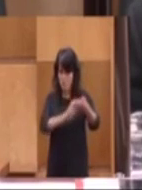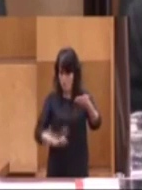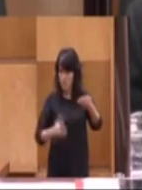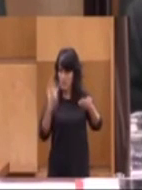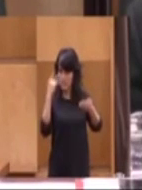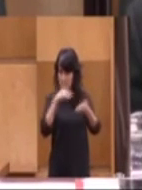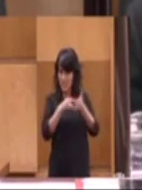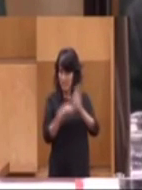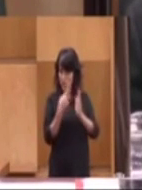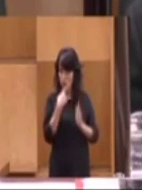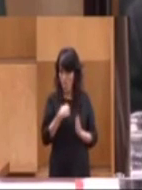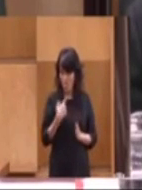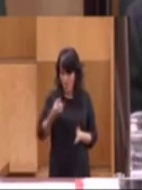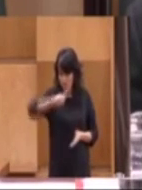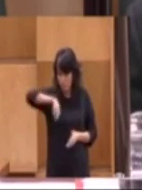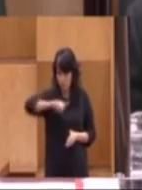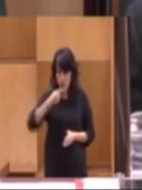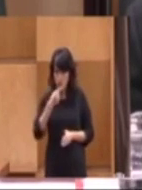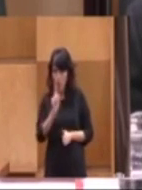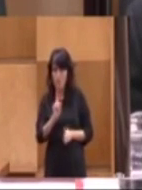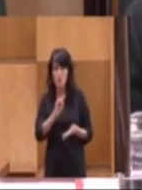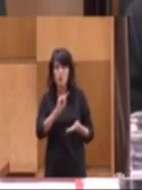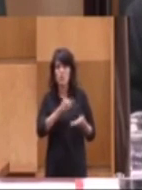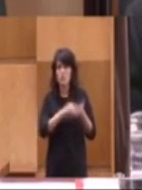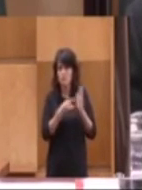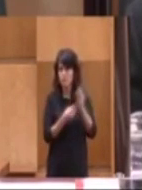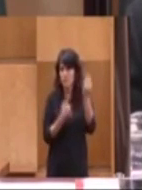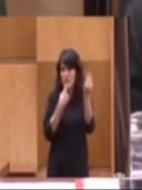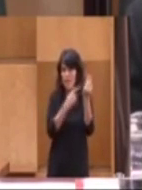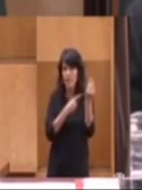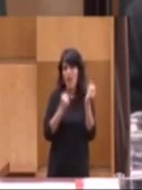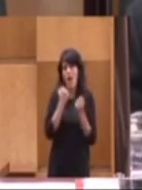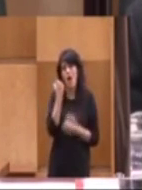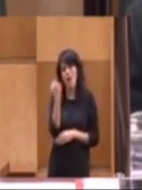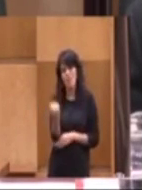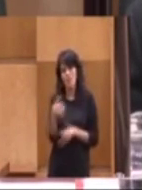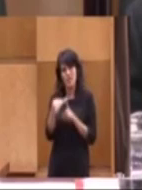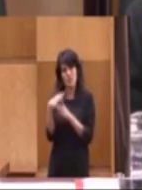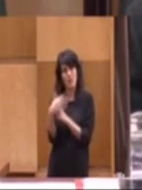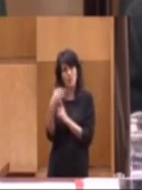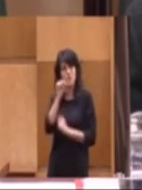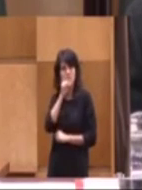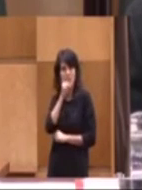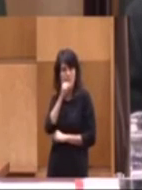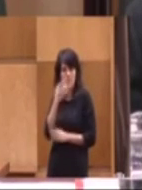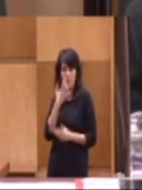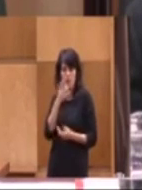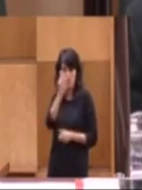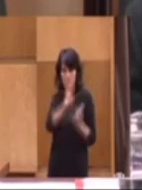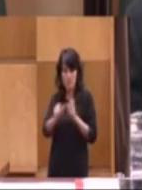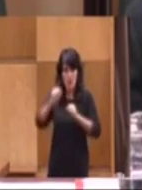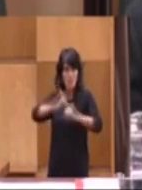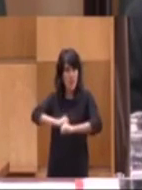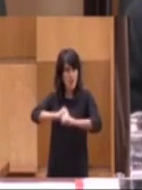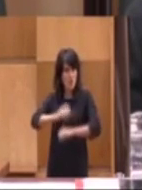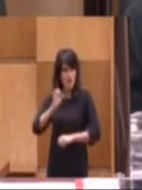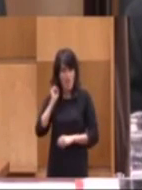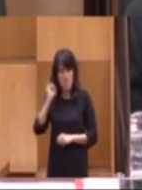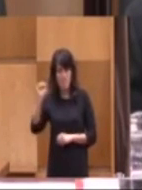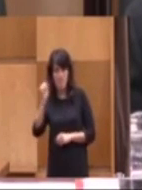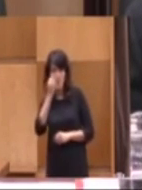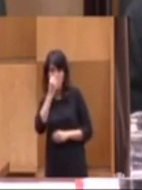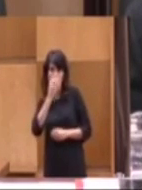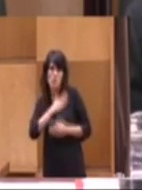nosotros, claramente apoyar a las situaciones de envejecimiento de tal manera que las personas mayores no han tenido que depender de la buena